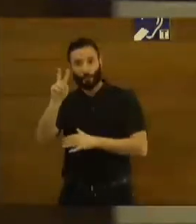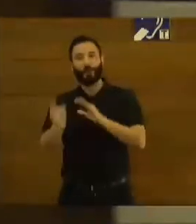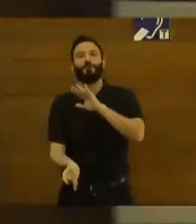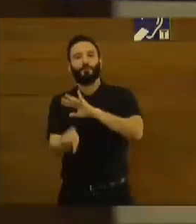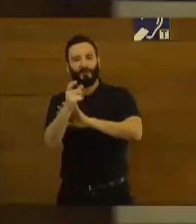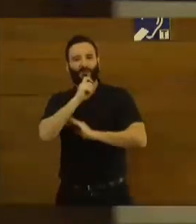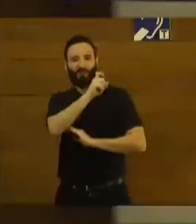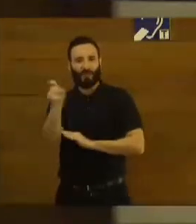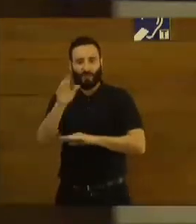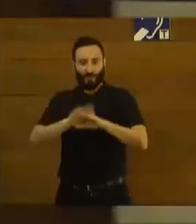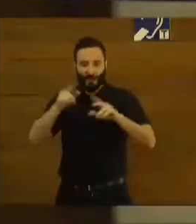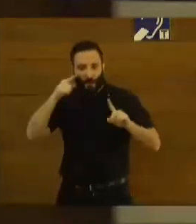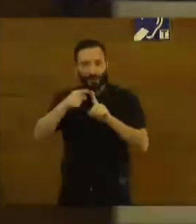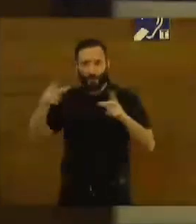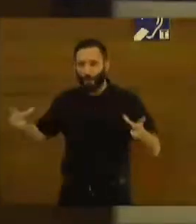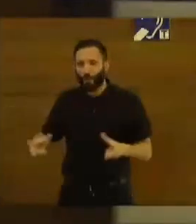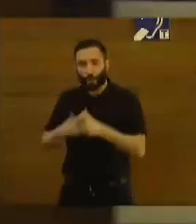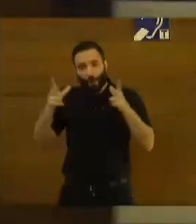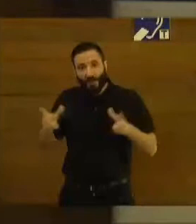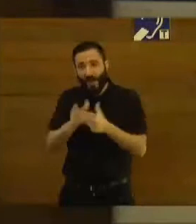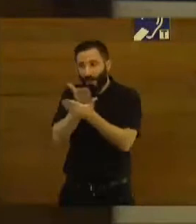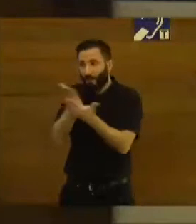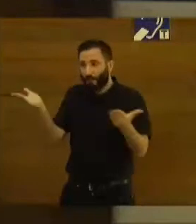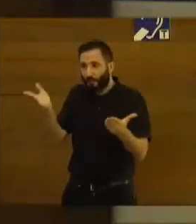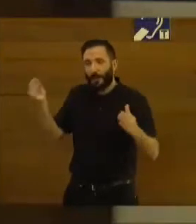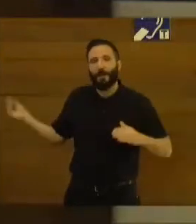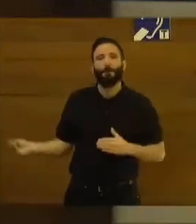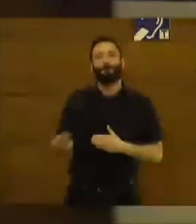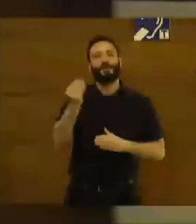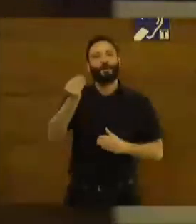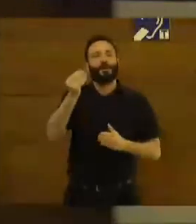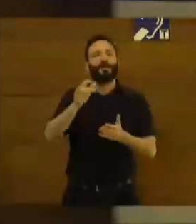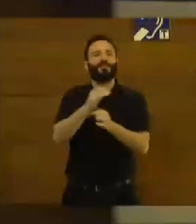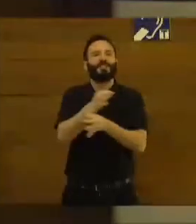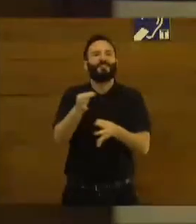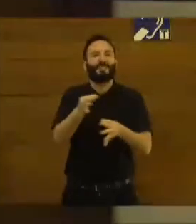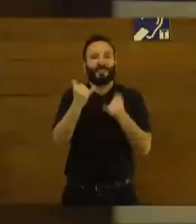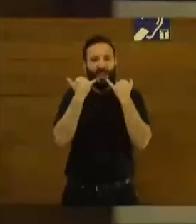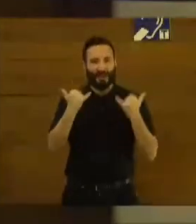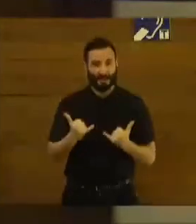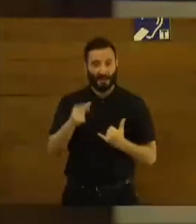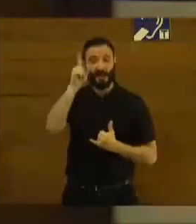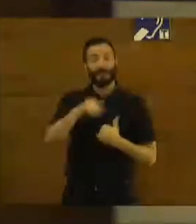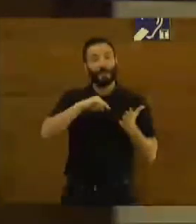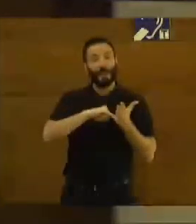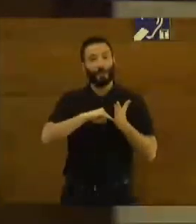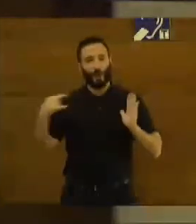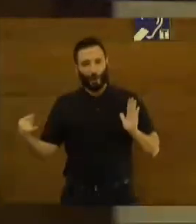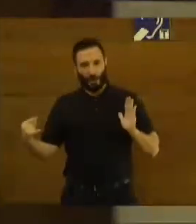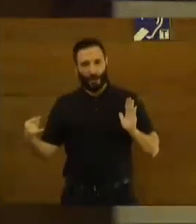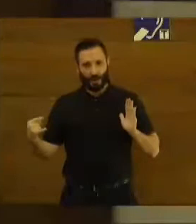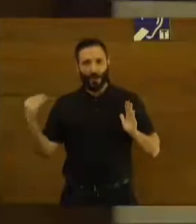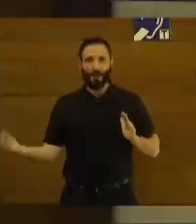sociedad en la mejora de la eficiencia energética y la innovación tecnológica en